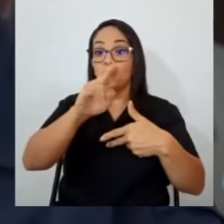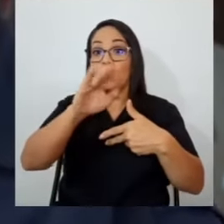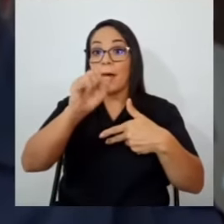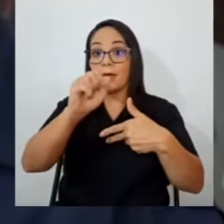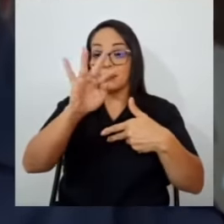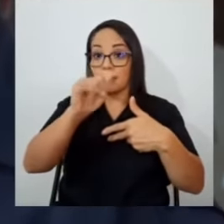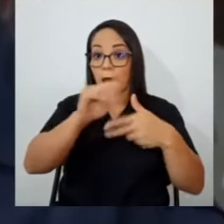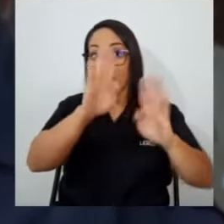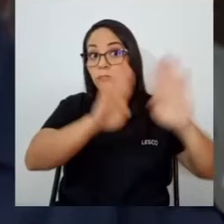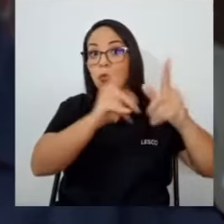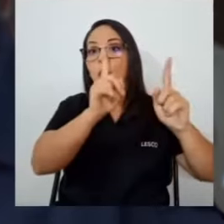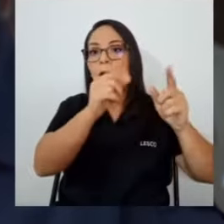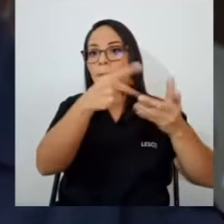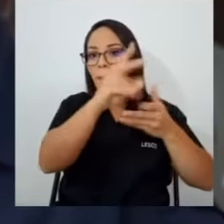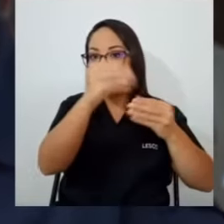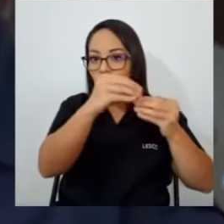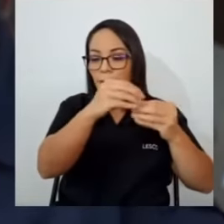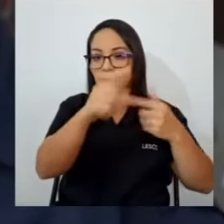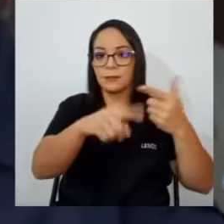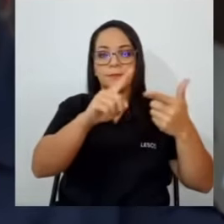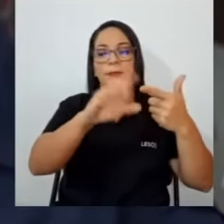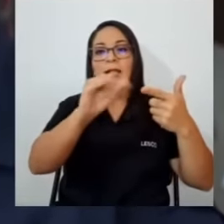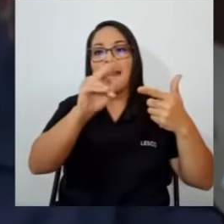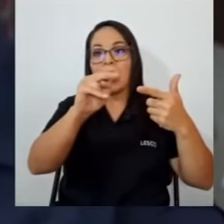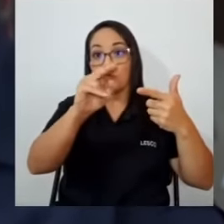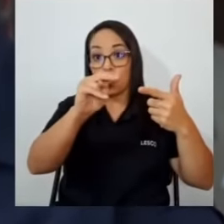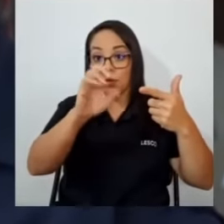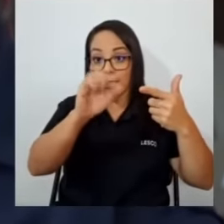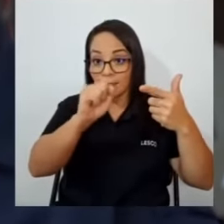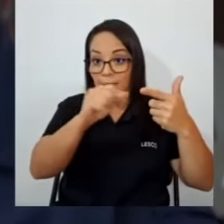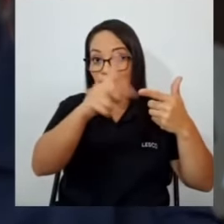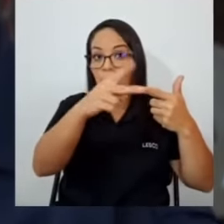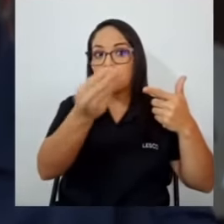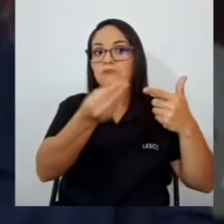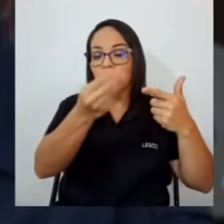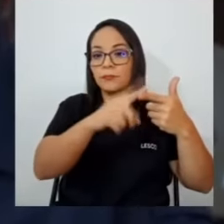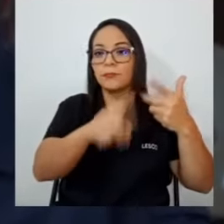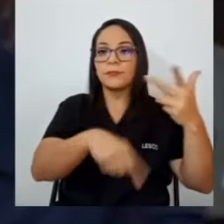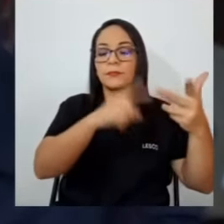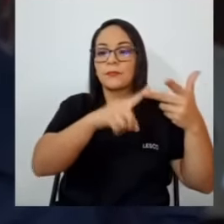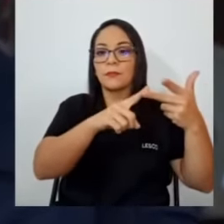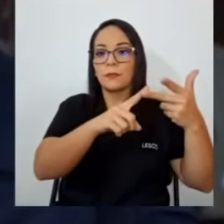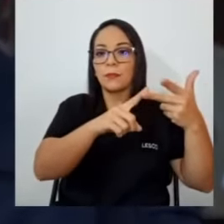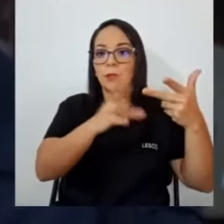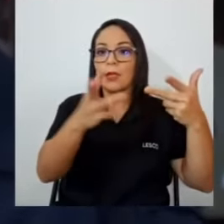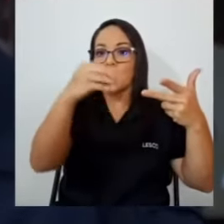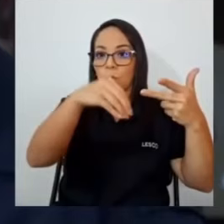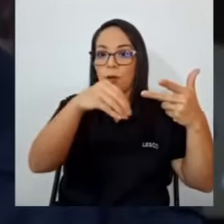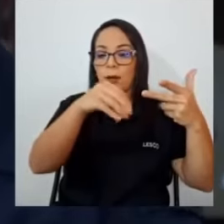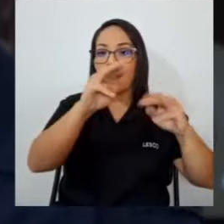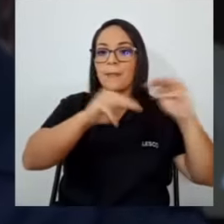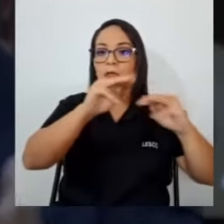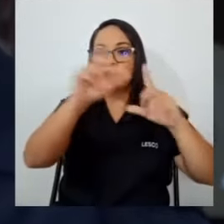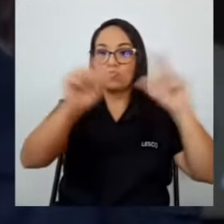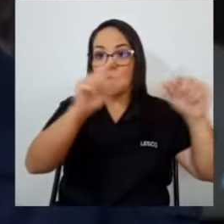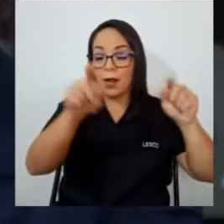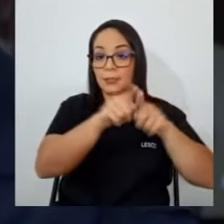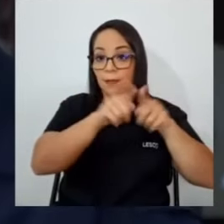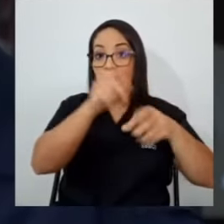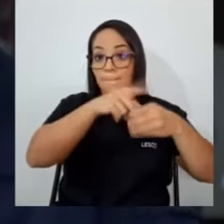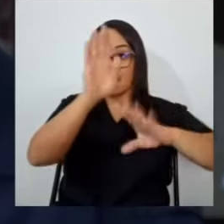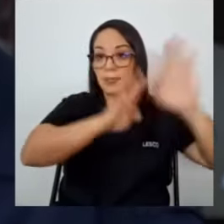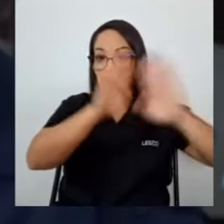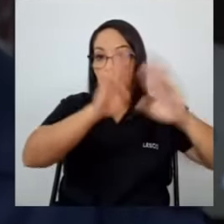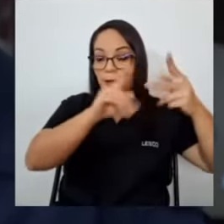subasta en términos de los cánones que van a tener que pagar y si va a incluir a medios rurales para participar en esa